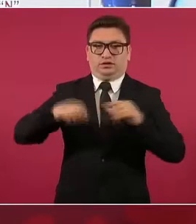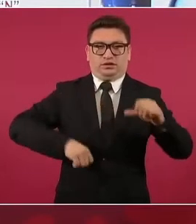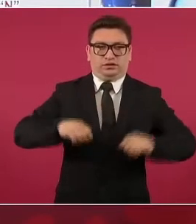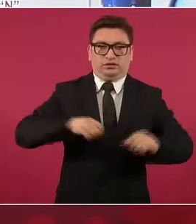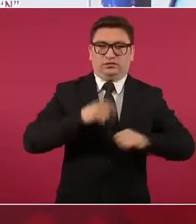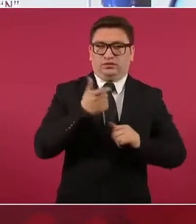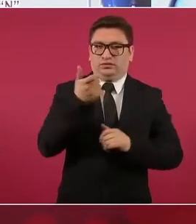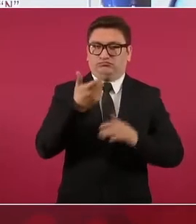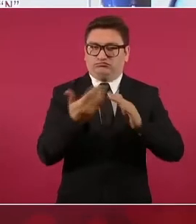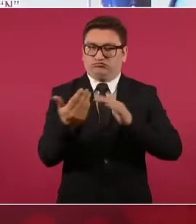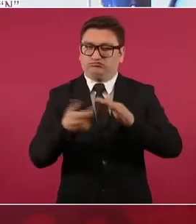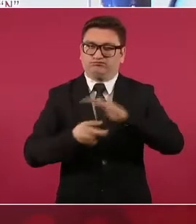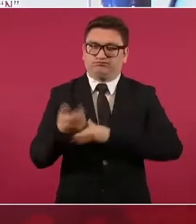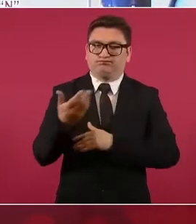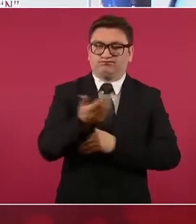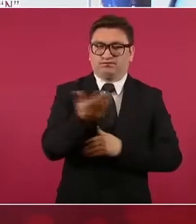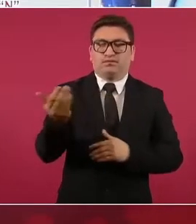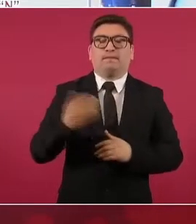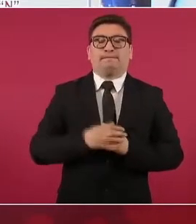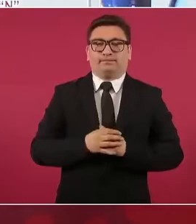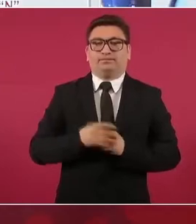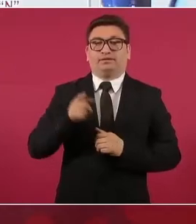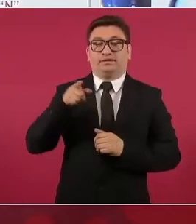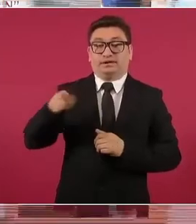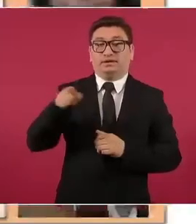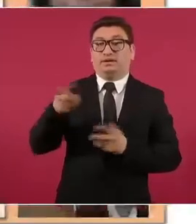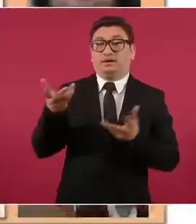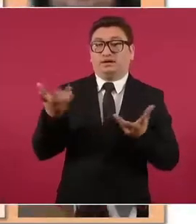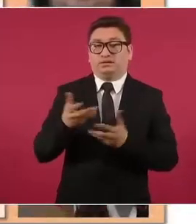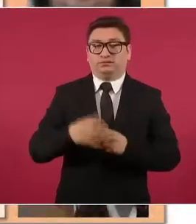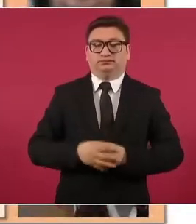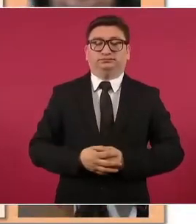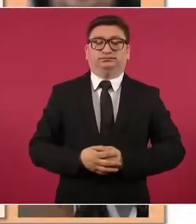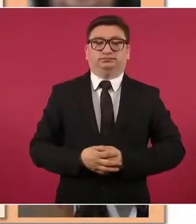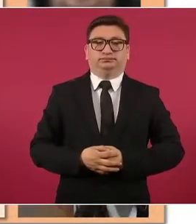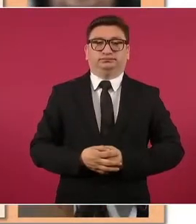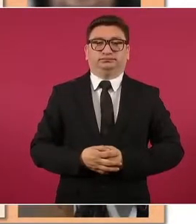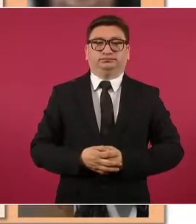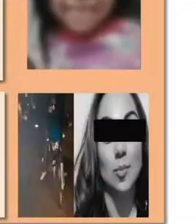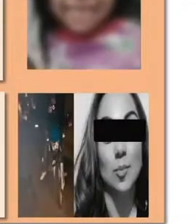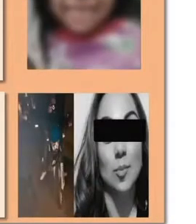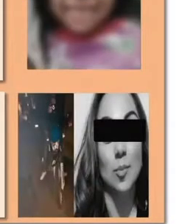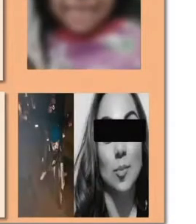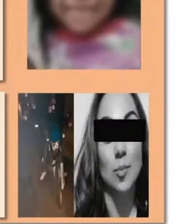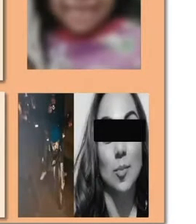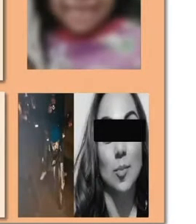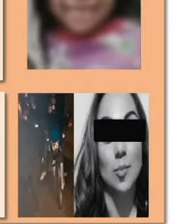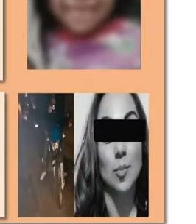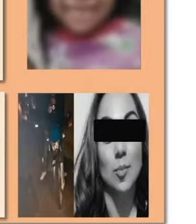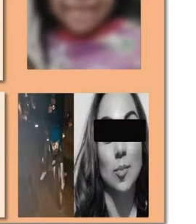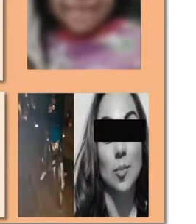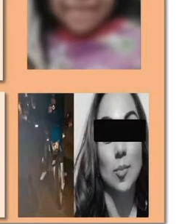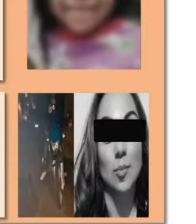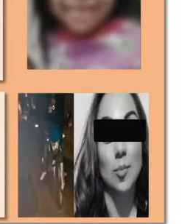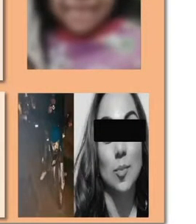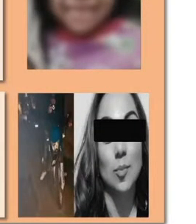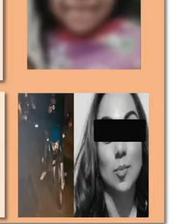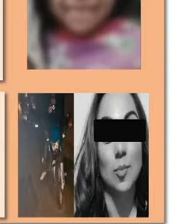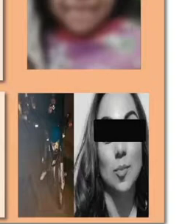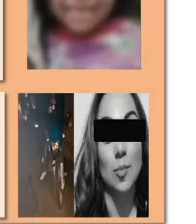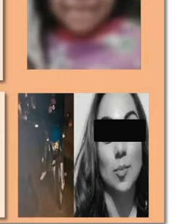extorsión, que a su vez es utilizado en ocasiones por organizaciones, entre comillas,